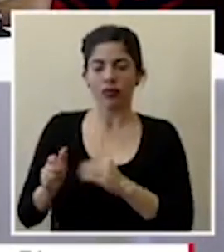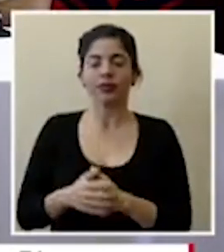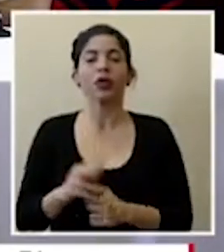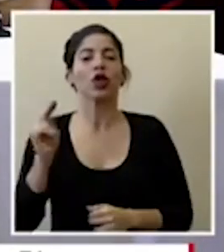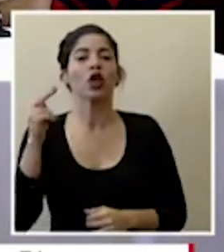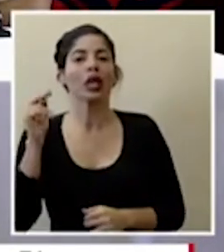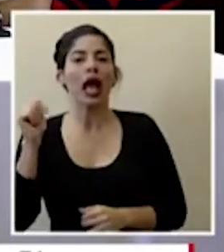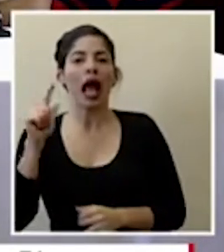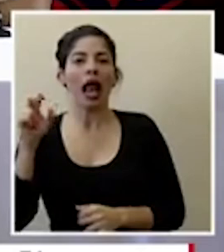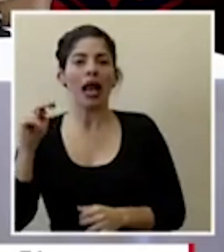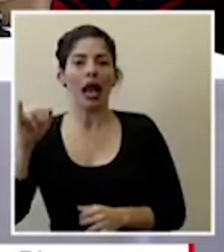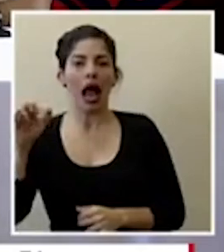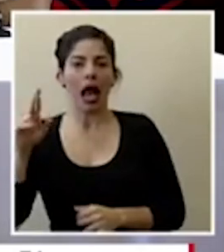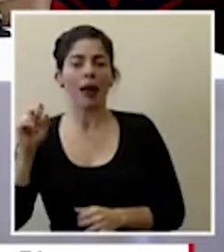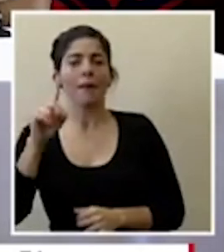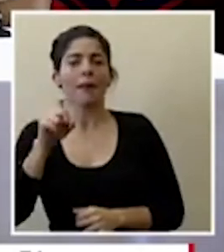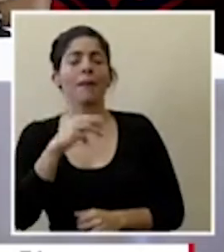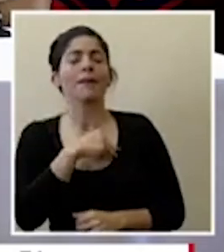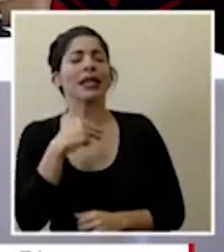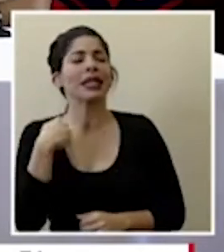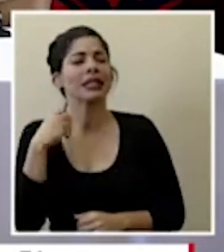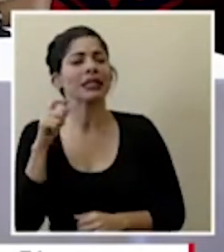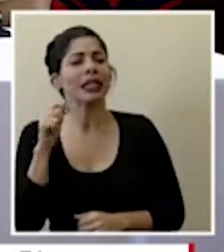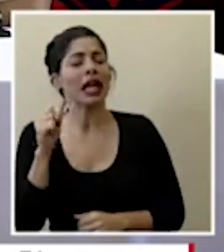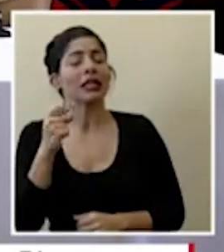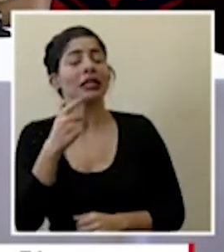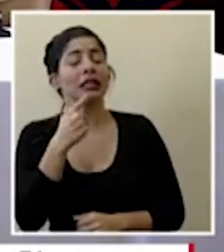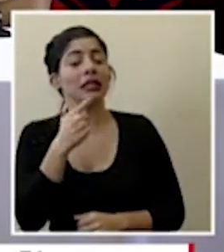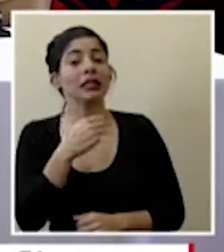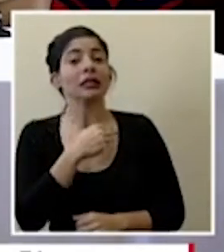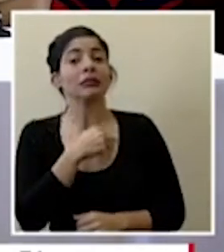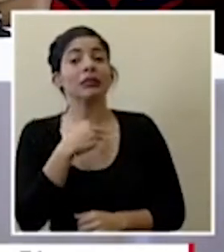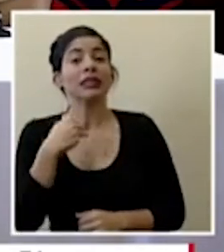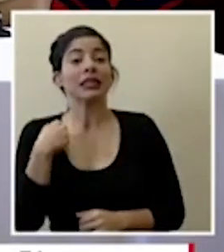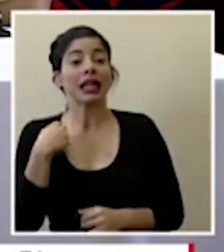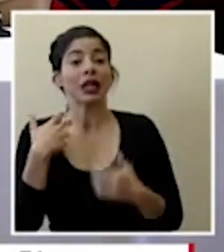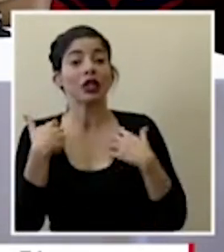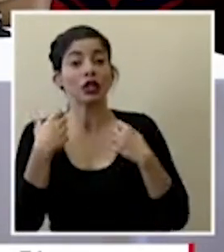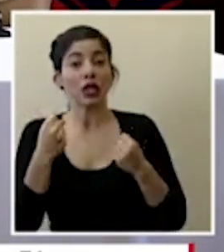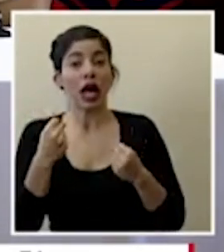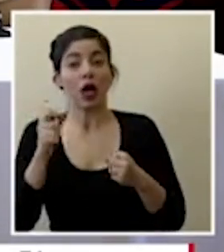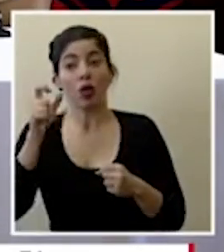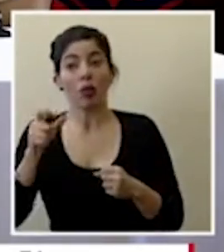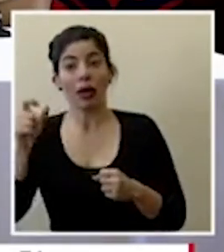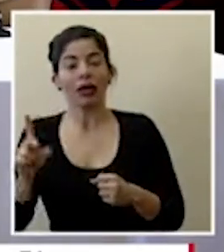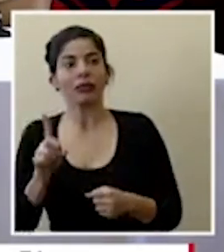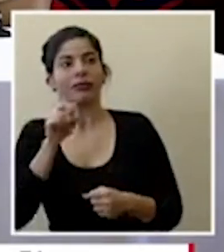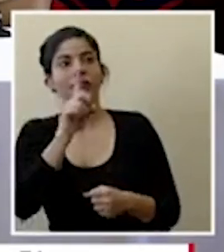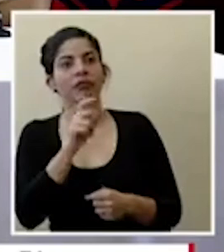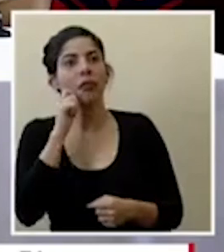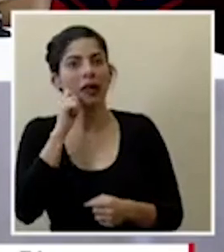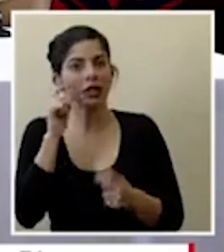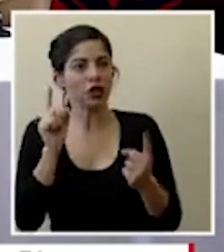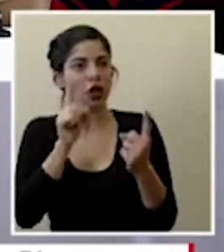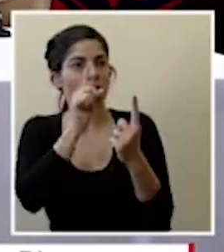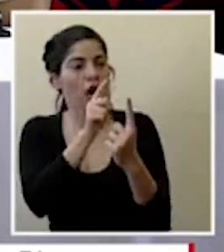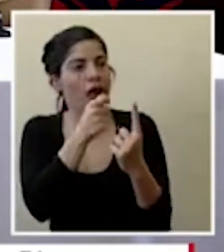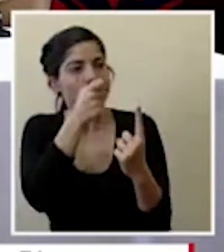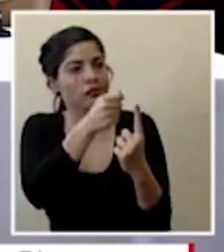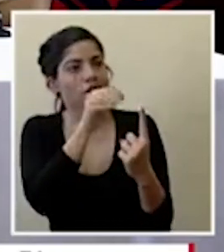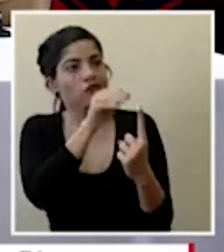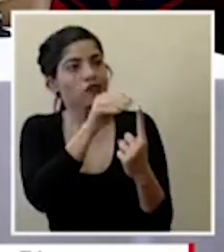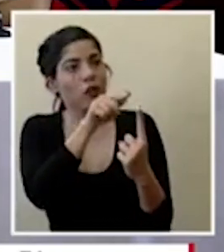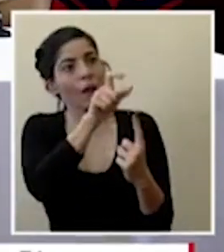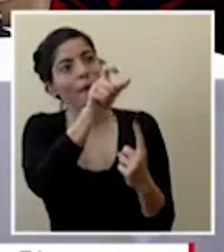consulta ministro salas sabemos que están mandando funcionarios del ministerio de salud a realizar notificaciones de manera personal a posibles contactos personas